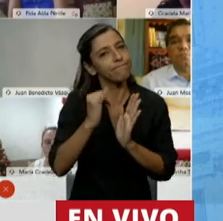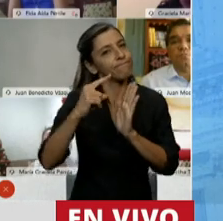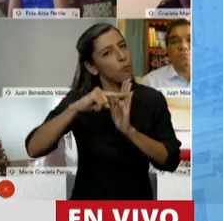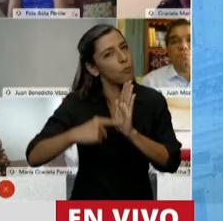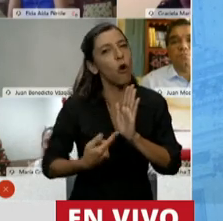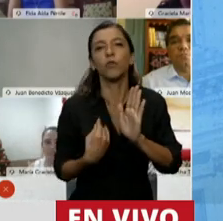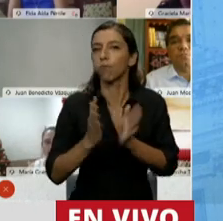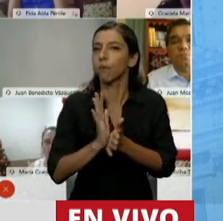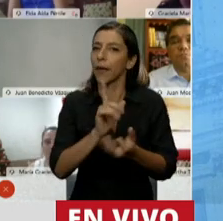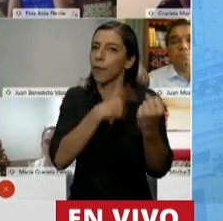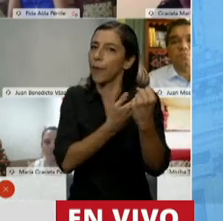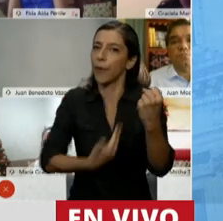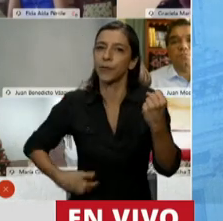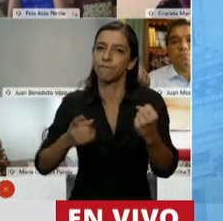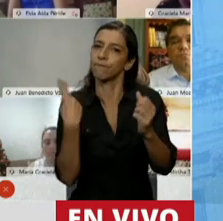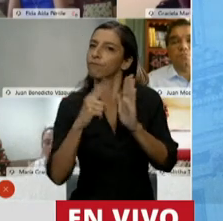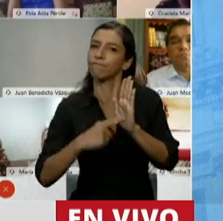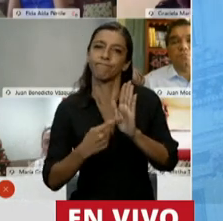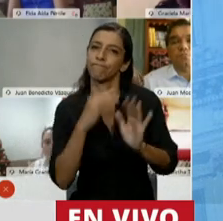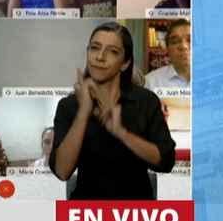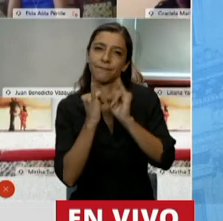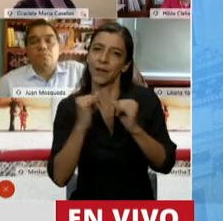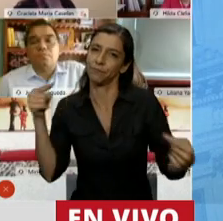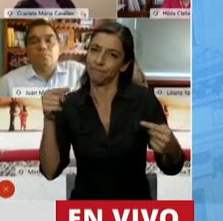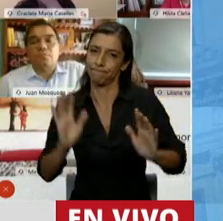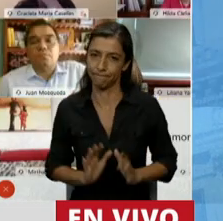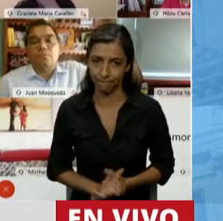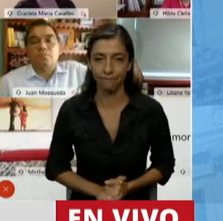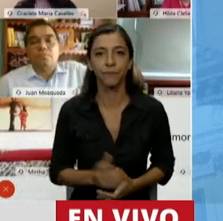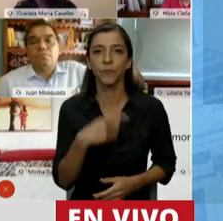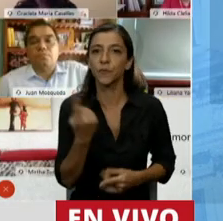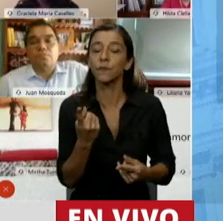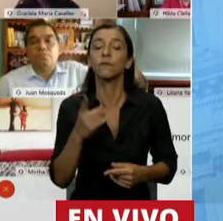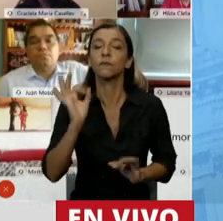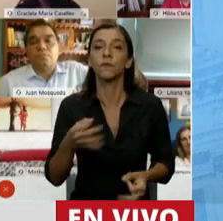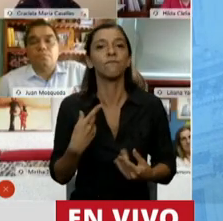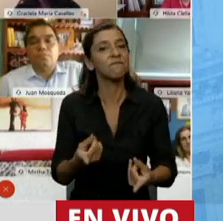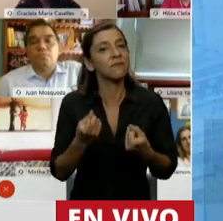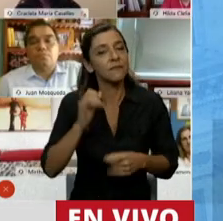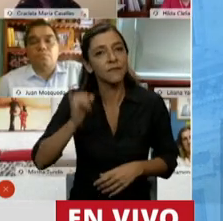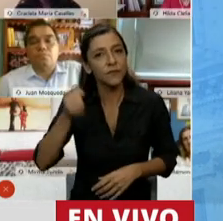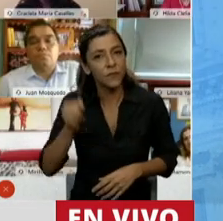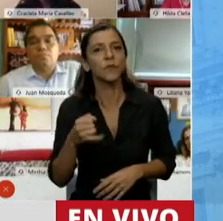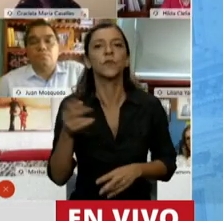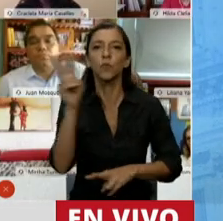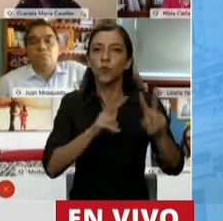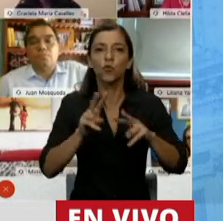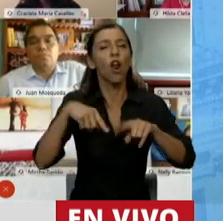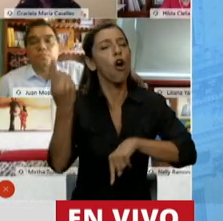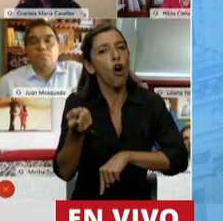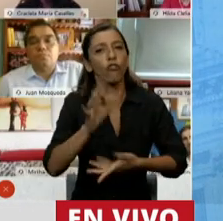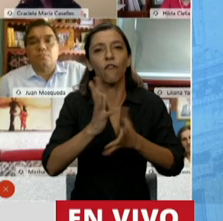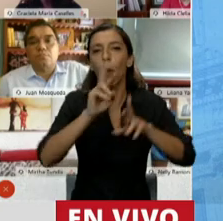criterio del Ejecutivo. Defendemos la necesidad, por cierto, de incorporar medidas que consideramos indispensables como el